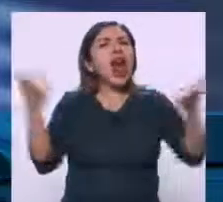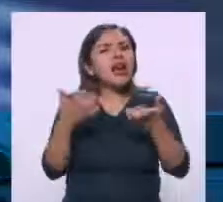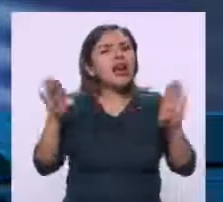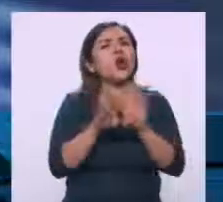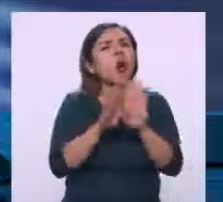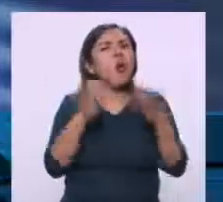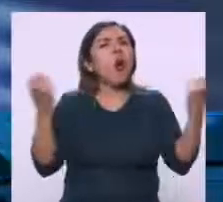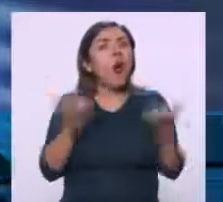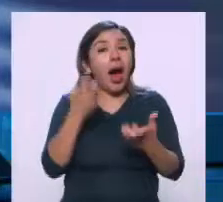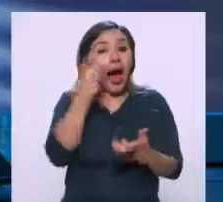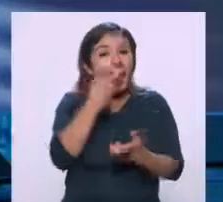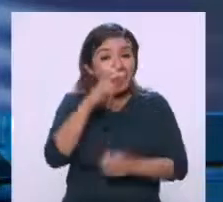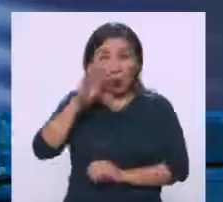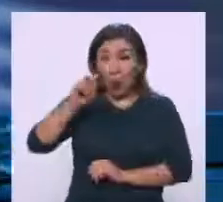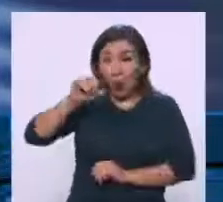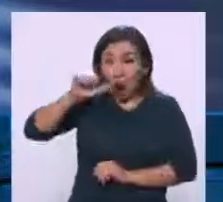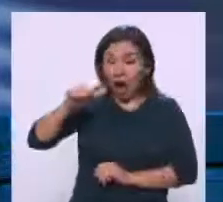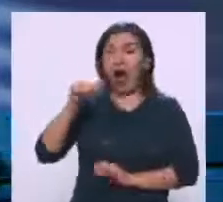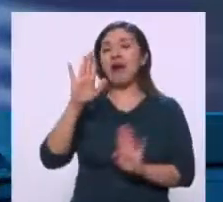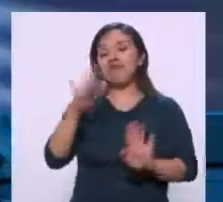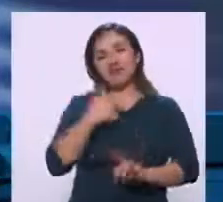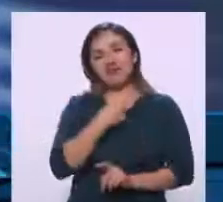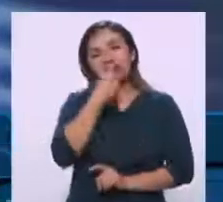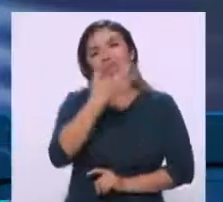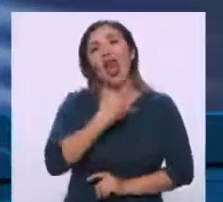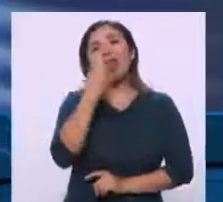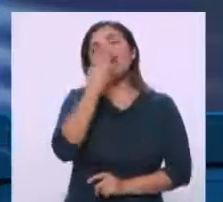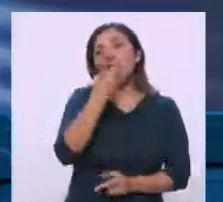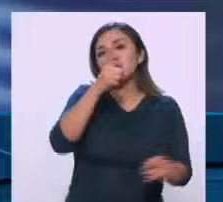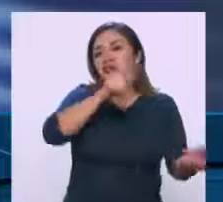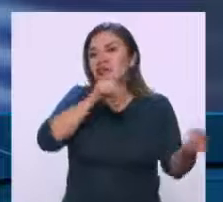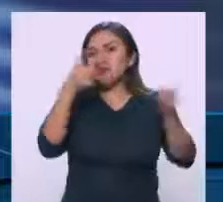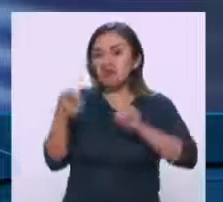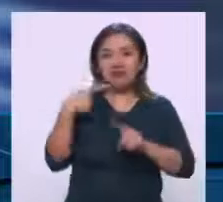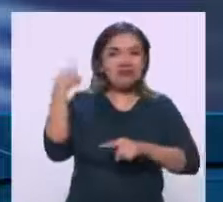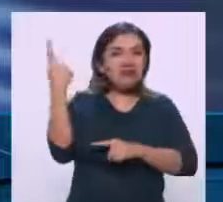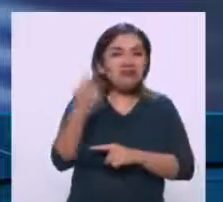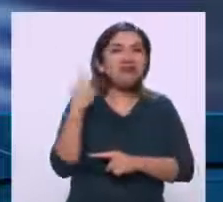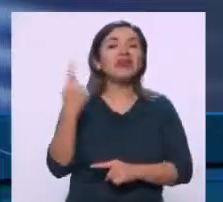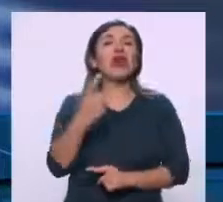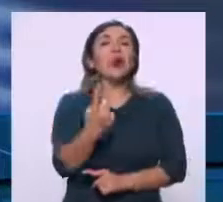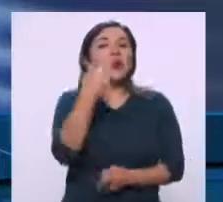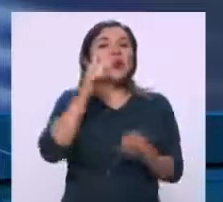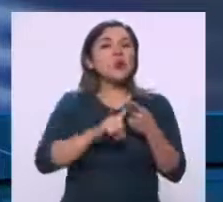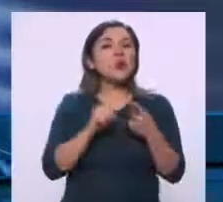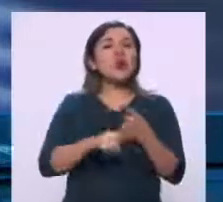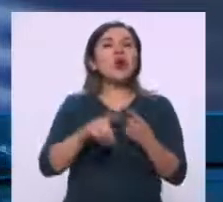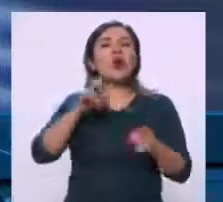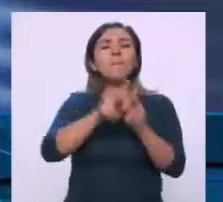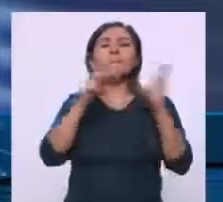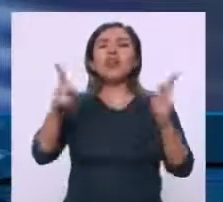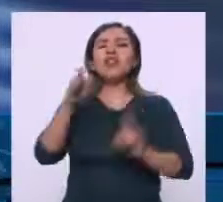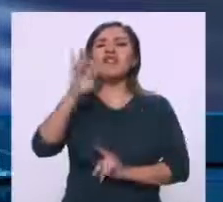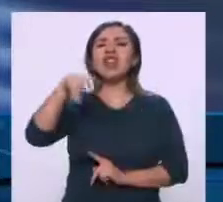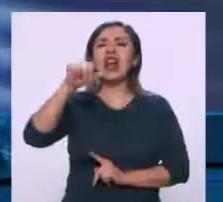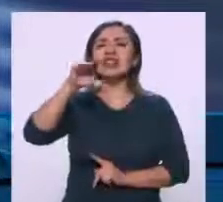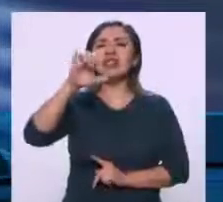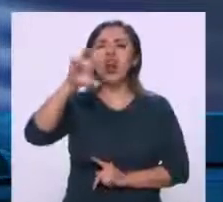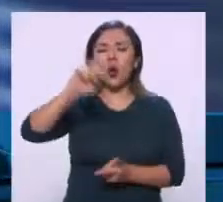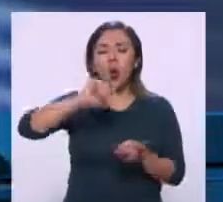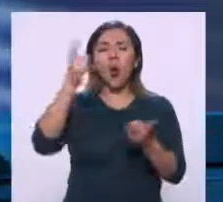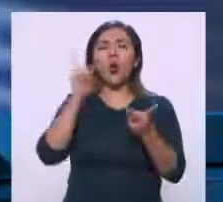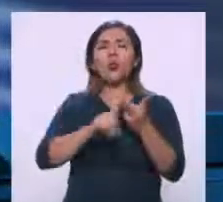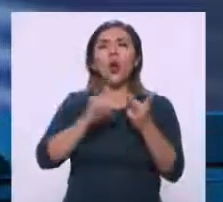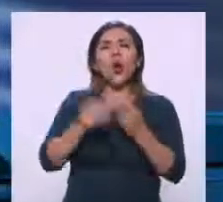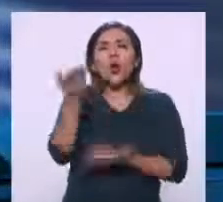concreto del documento del BOA, debo especificar que hay dos versiones circulando. Una que publicó el financiero y otra que fue